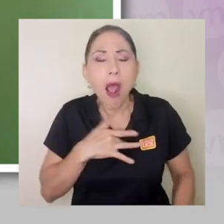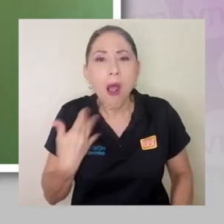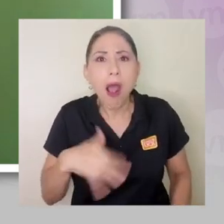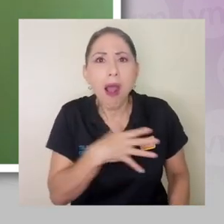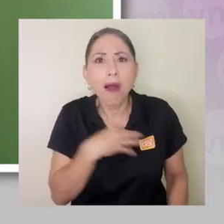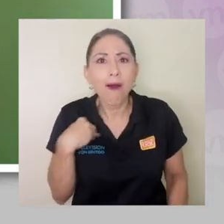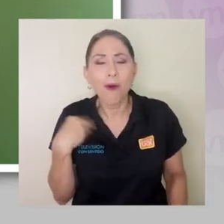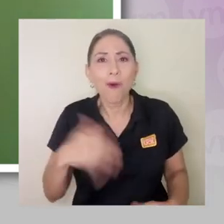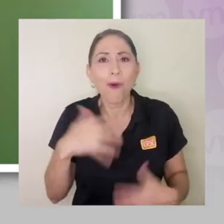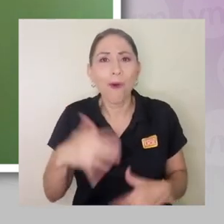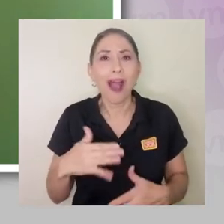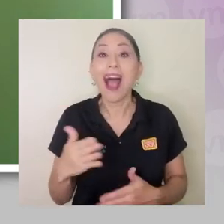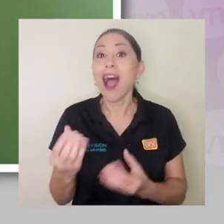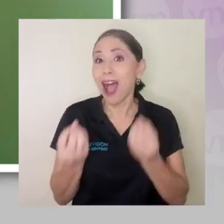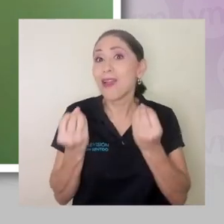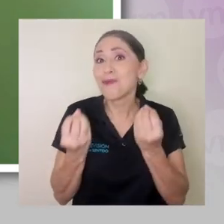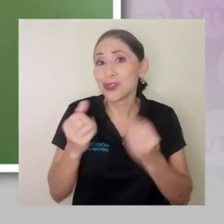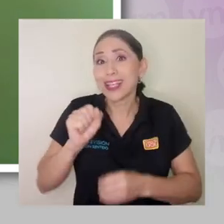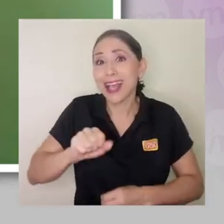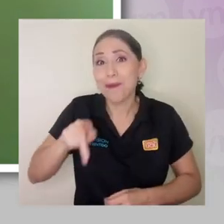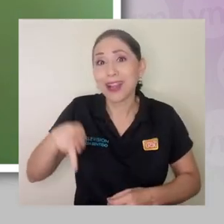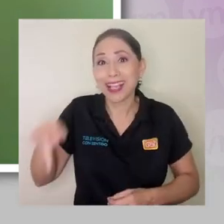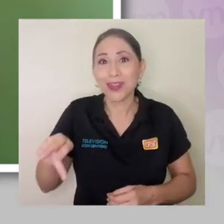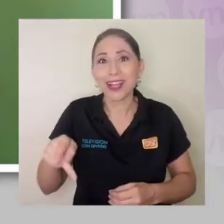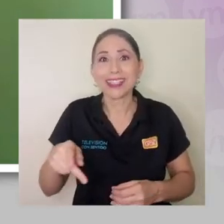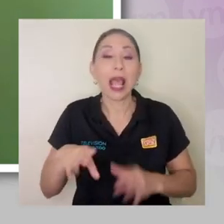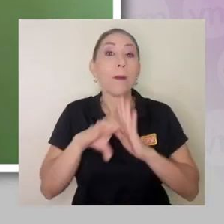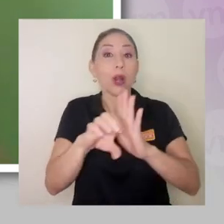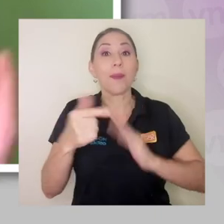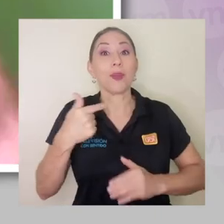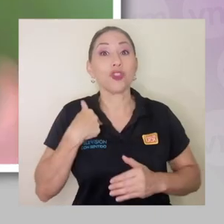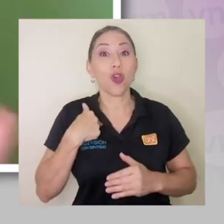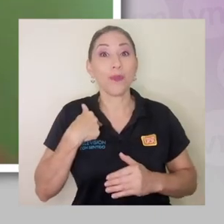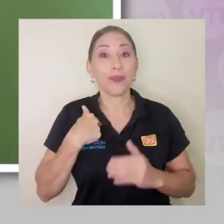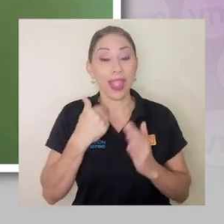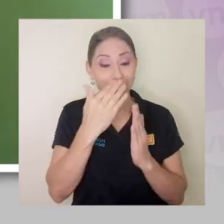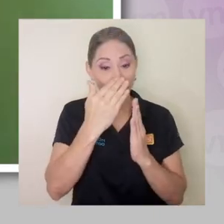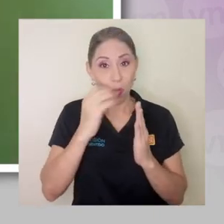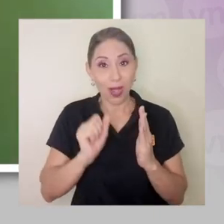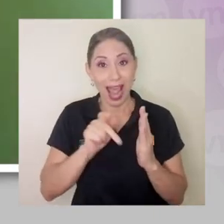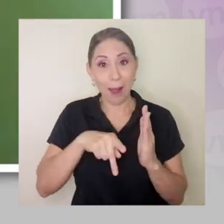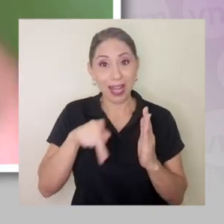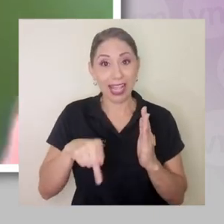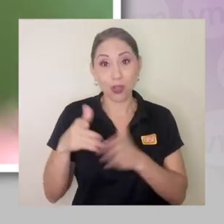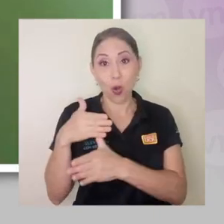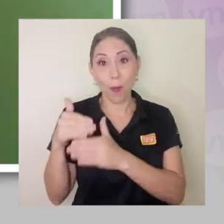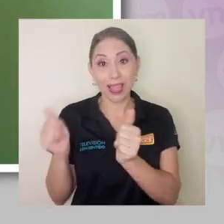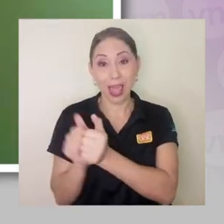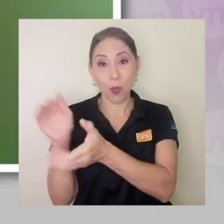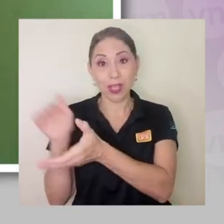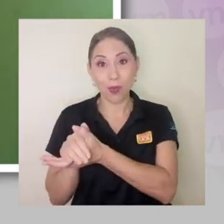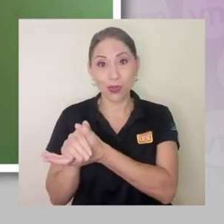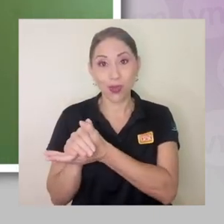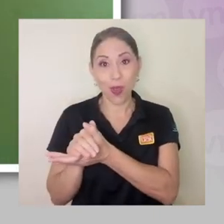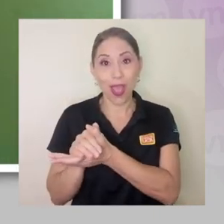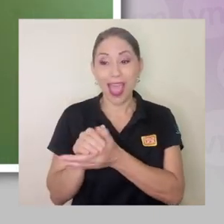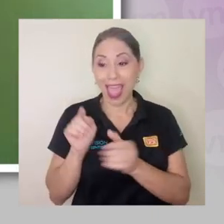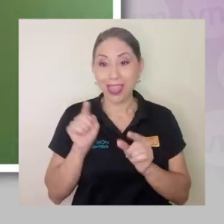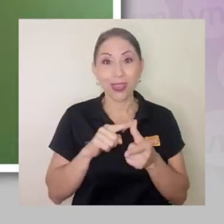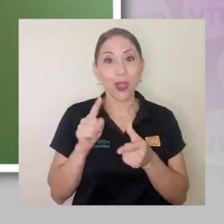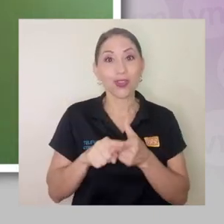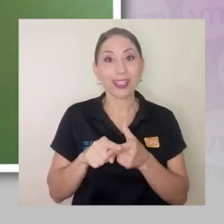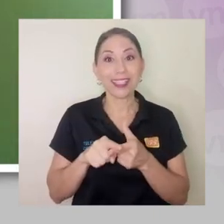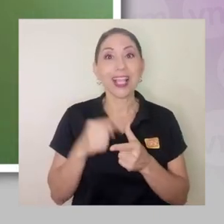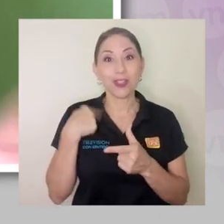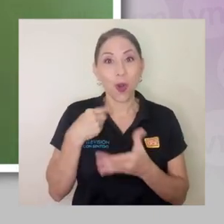Y hay muchas aplicaciones que permiten, en mi caso, por ejemplo, yo hago la lista de compras en una aplicación que tengo compartida con mi esposo. Entonces,